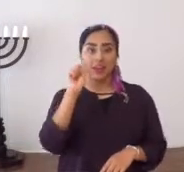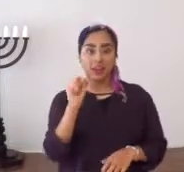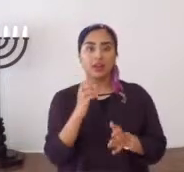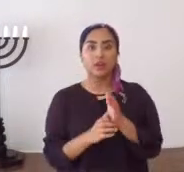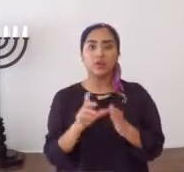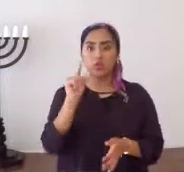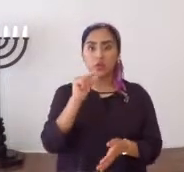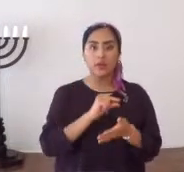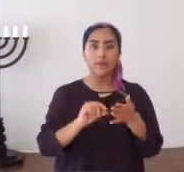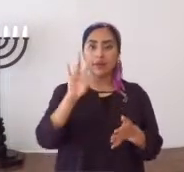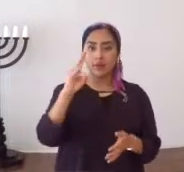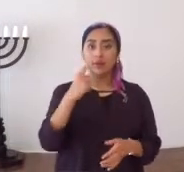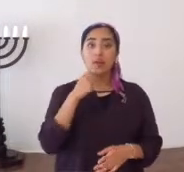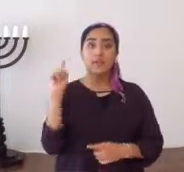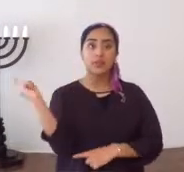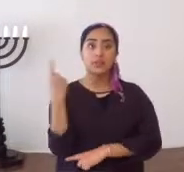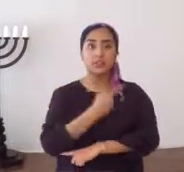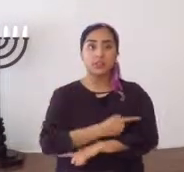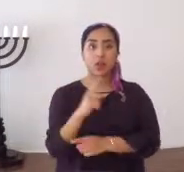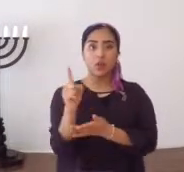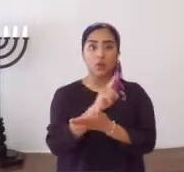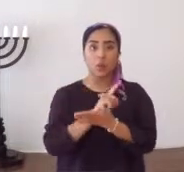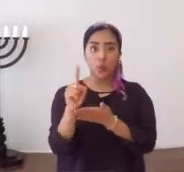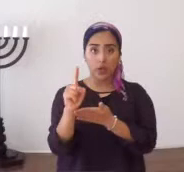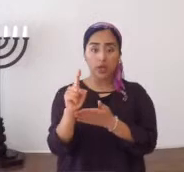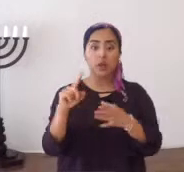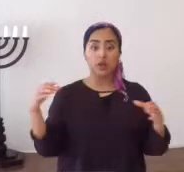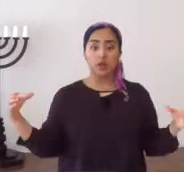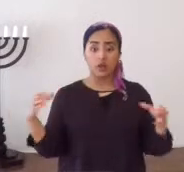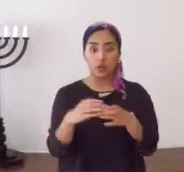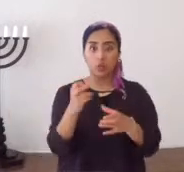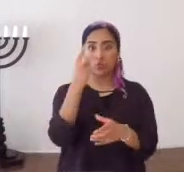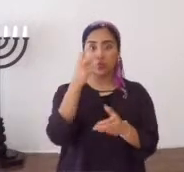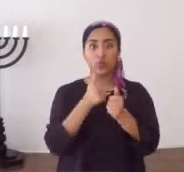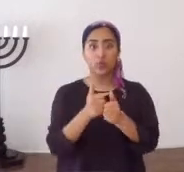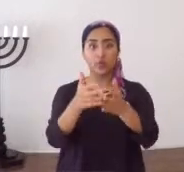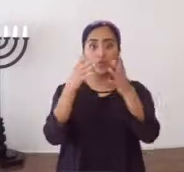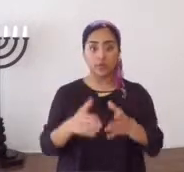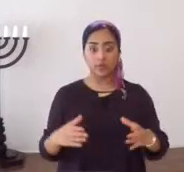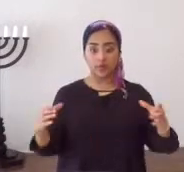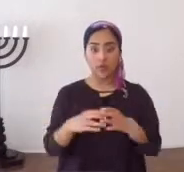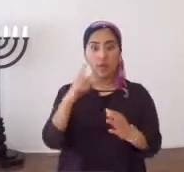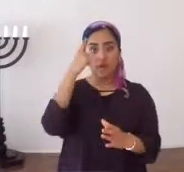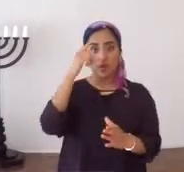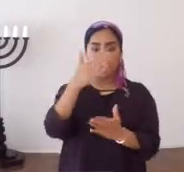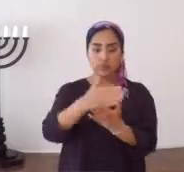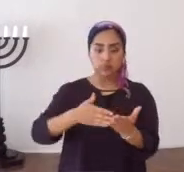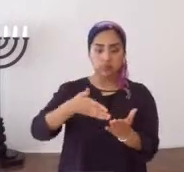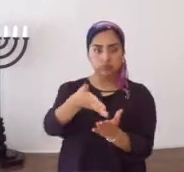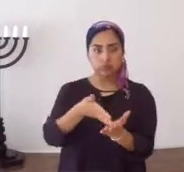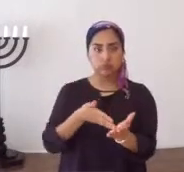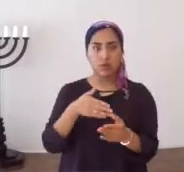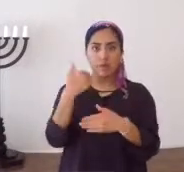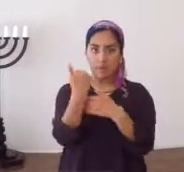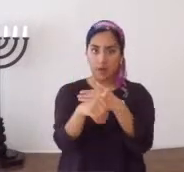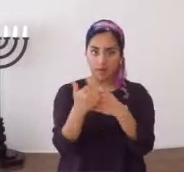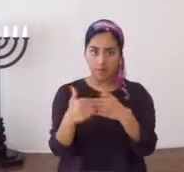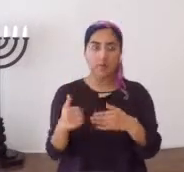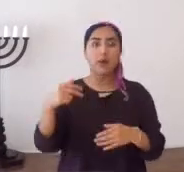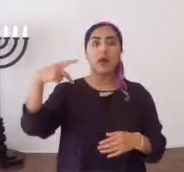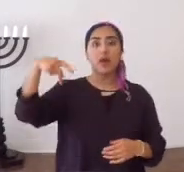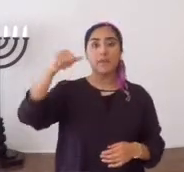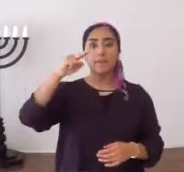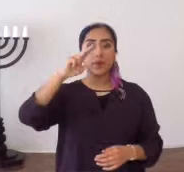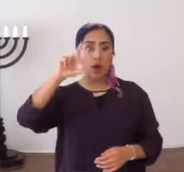En Hechos 20, verso 7, dice, El primer día de la semana, reunidos los Talmidín, los discípulos, para partir el